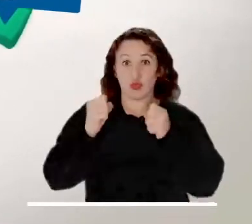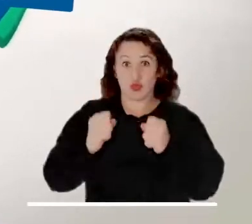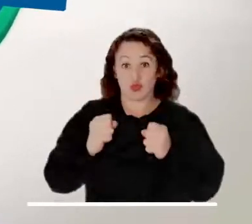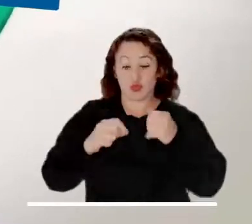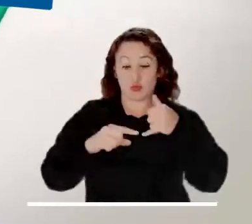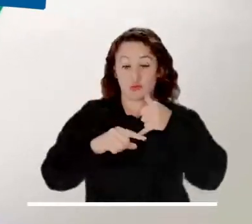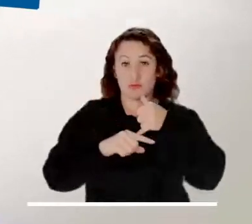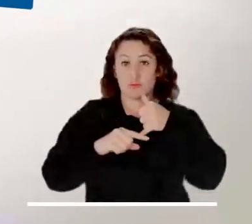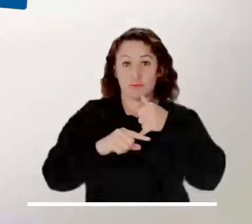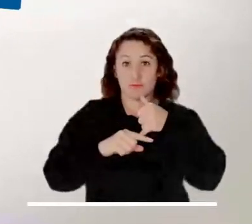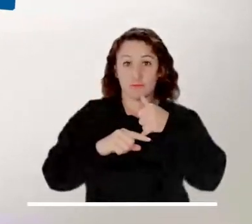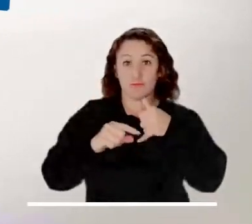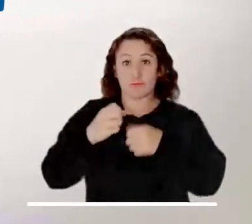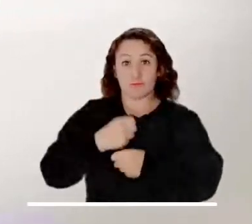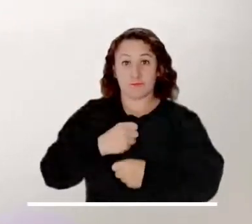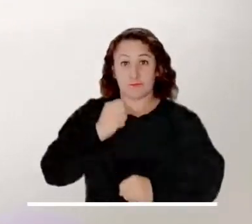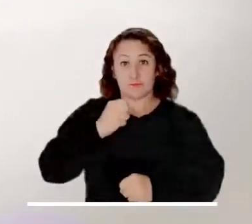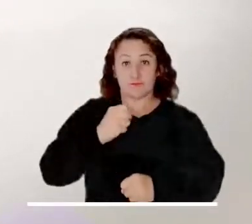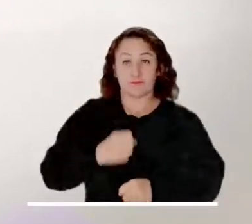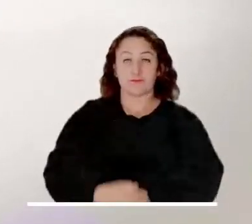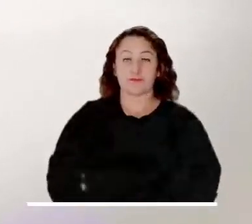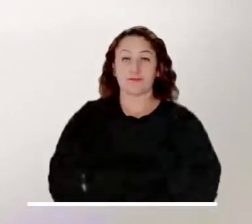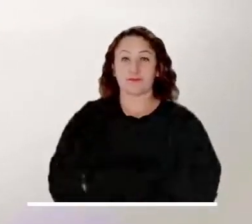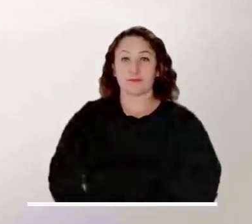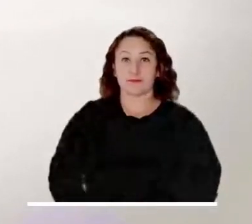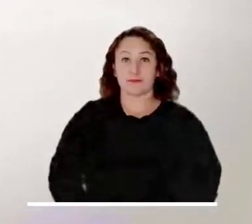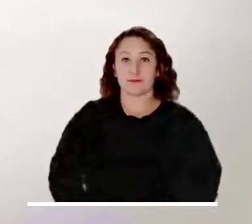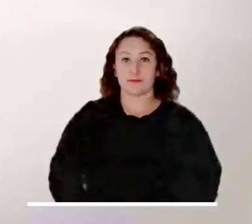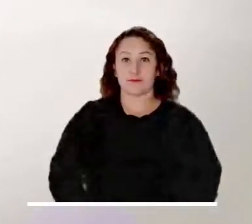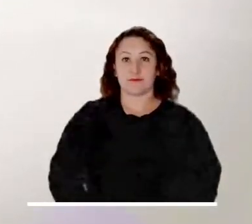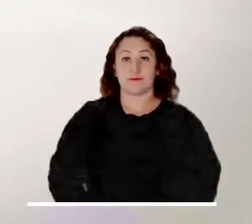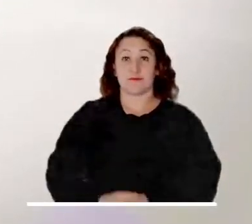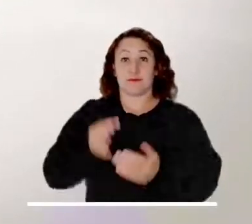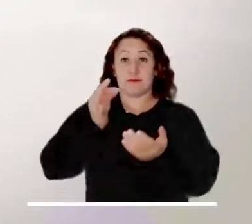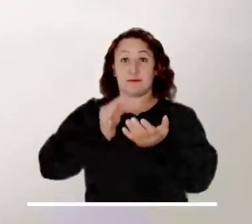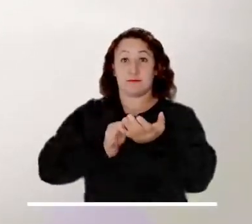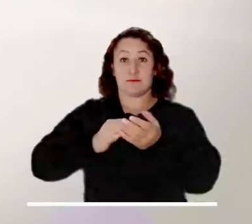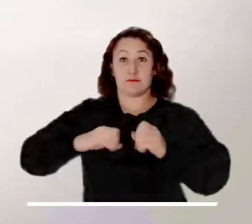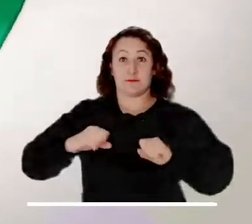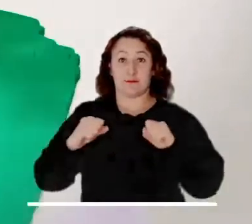país, los fuertes aguaceros caerán sobre Amazonas y Baupés.